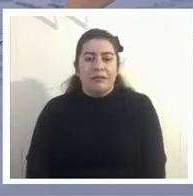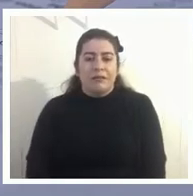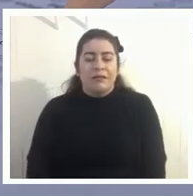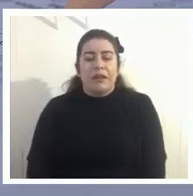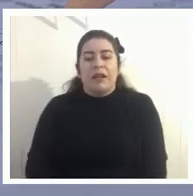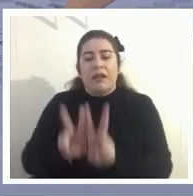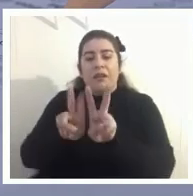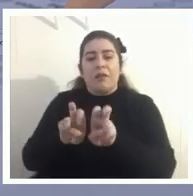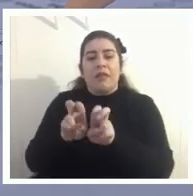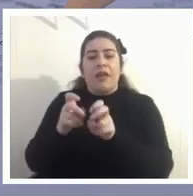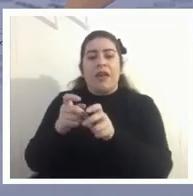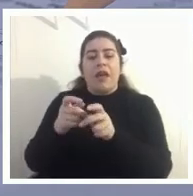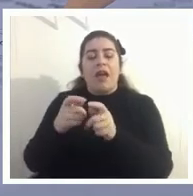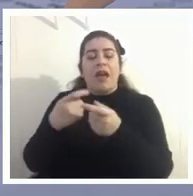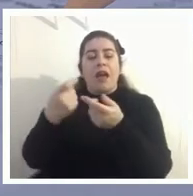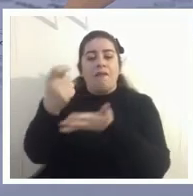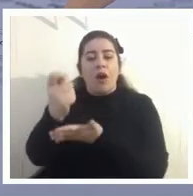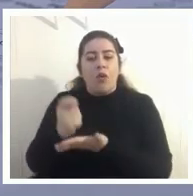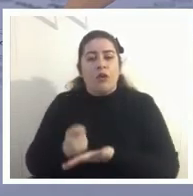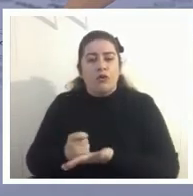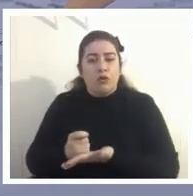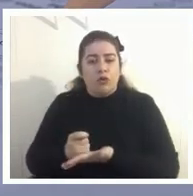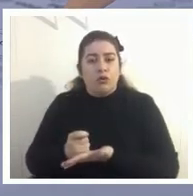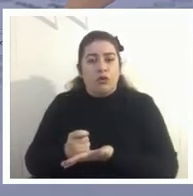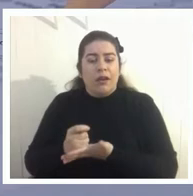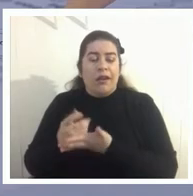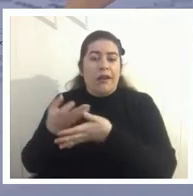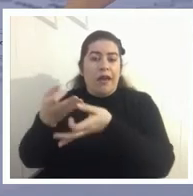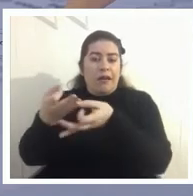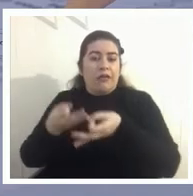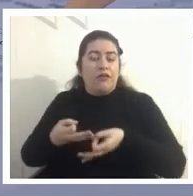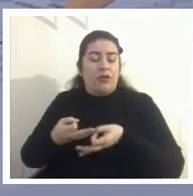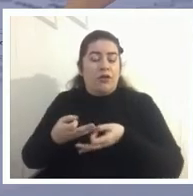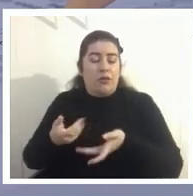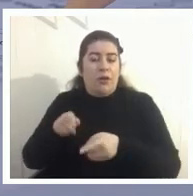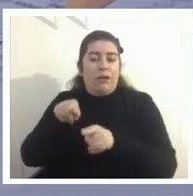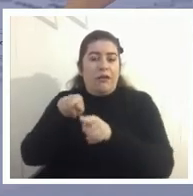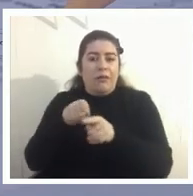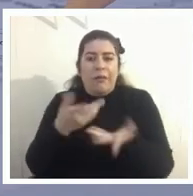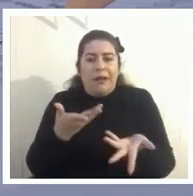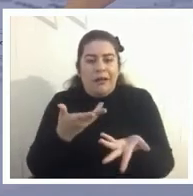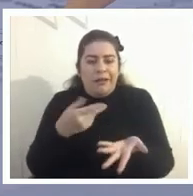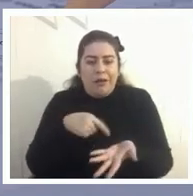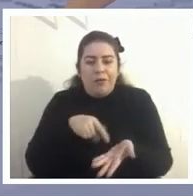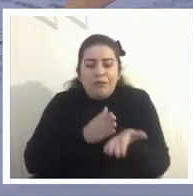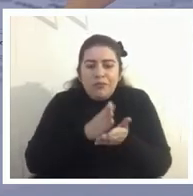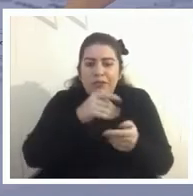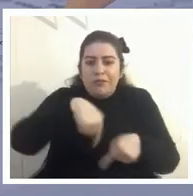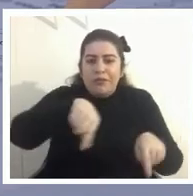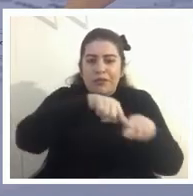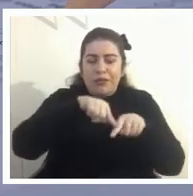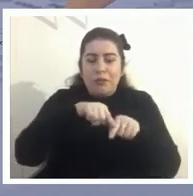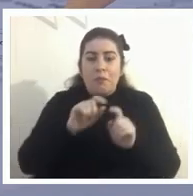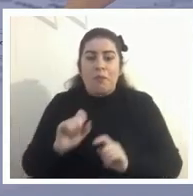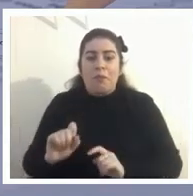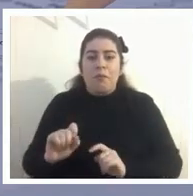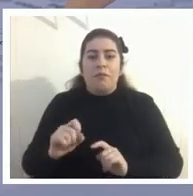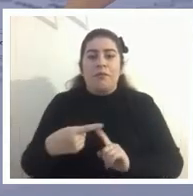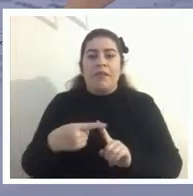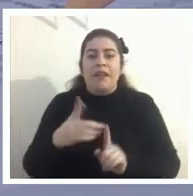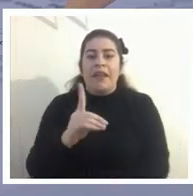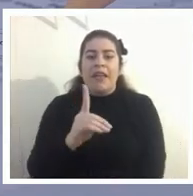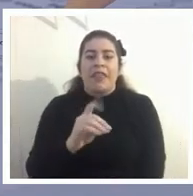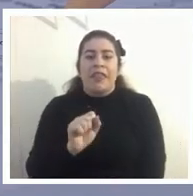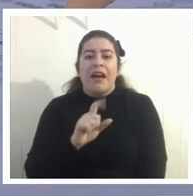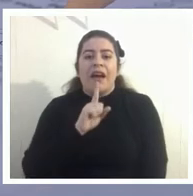y la rendición de cuentas y por qué estamos donde estamos así que en un aspecto o en primer lugar cierto la datificación cierto